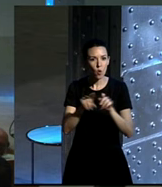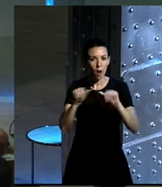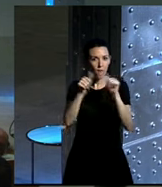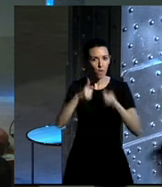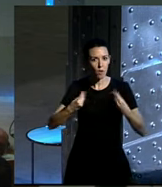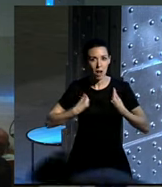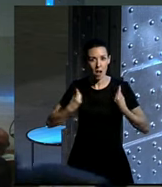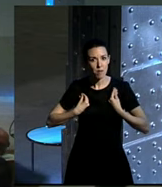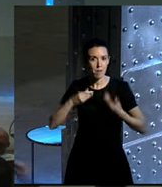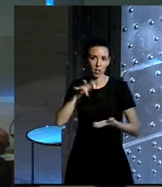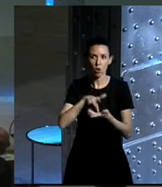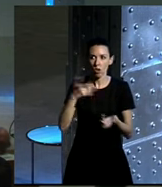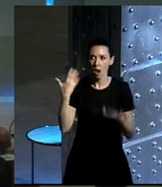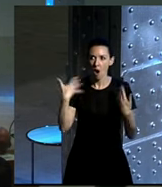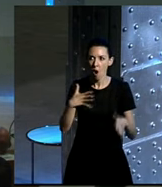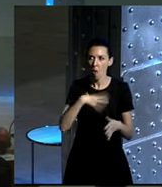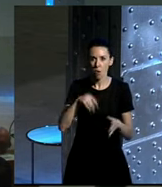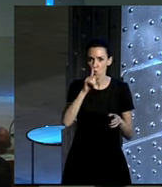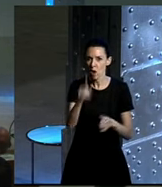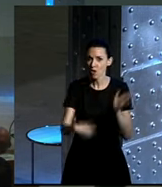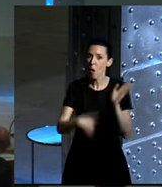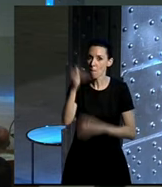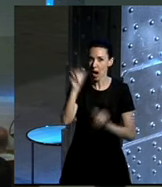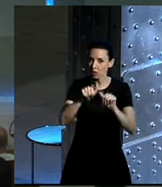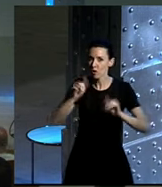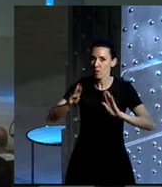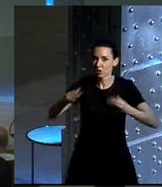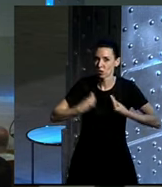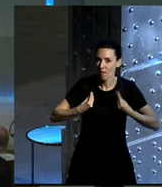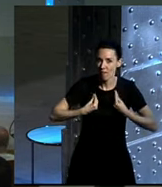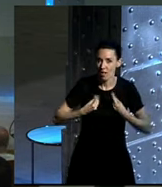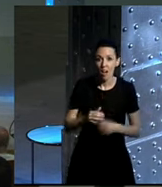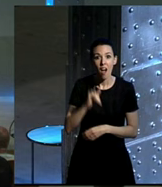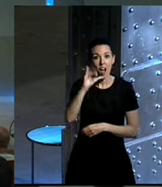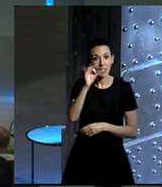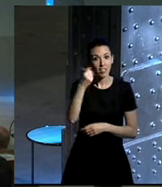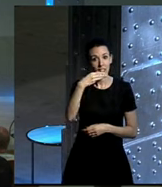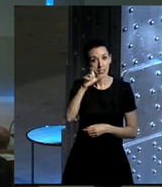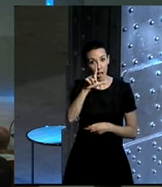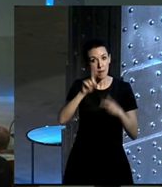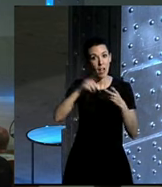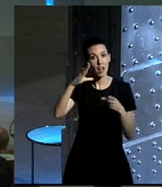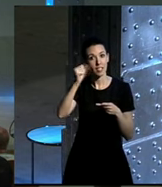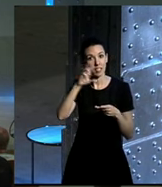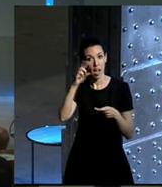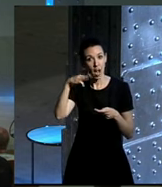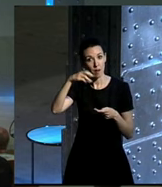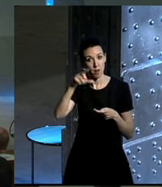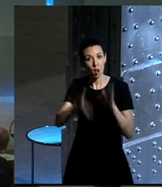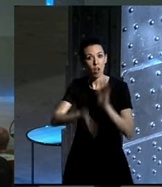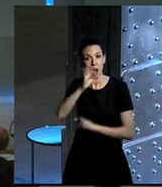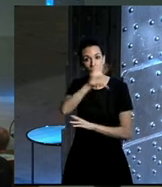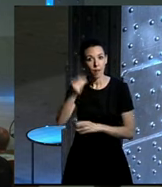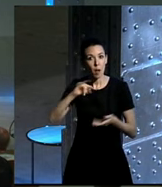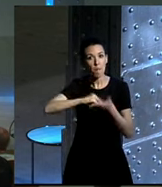vivir durante, pues igual, más de un año? Isabel y Carmelo se van a ir a África con un proyecto llamado